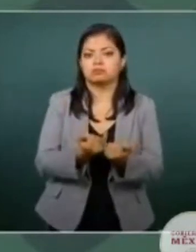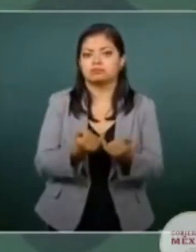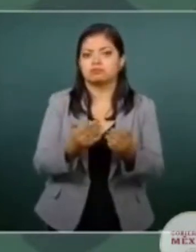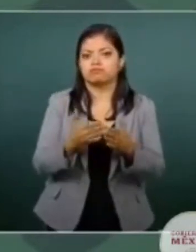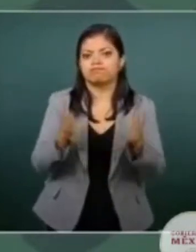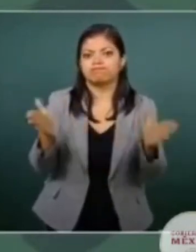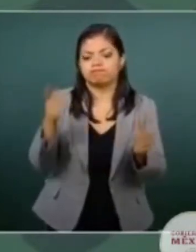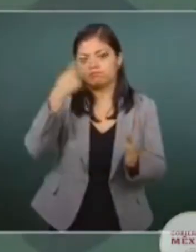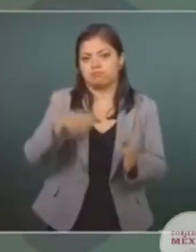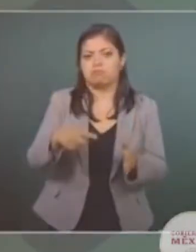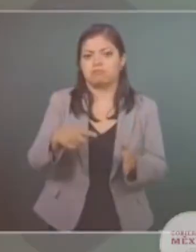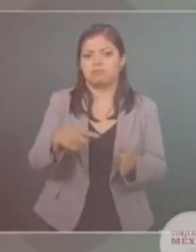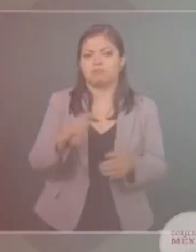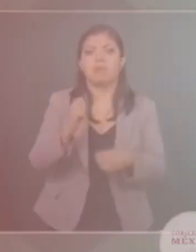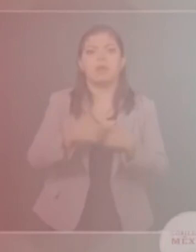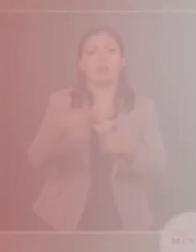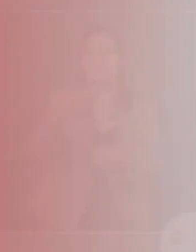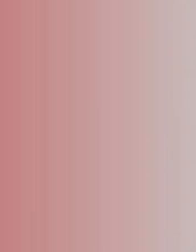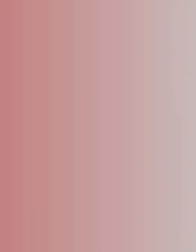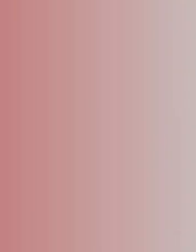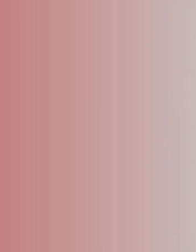para que podamos contestar.